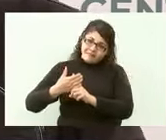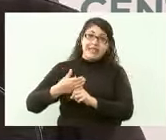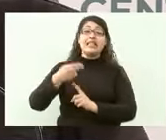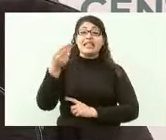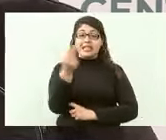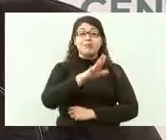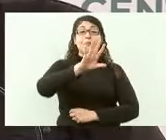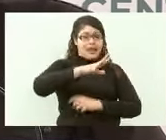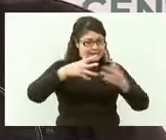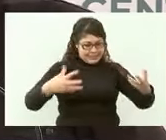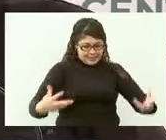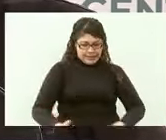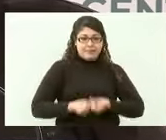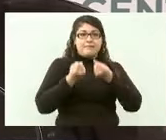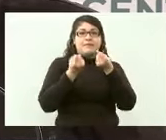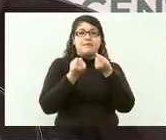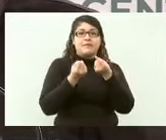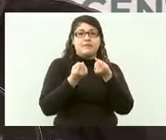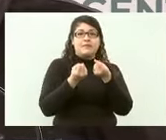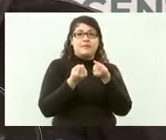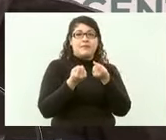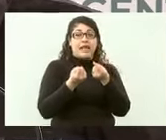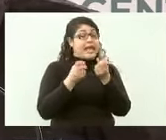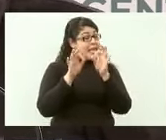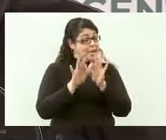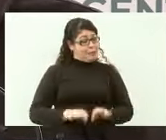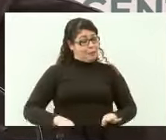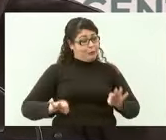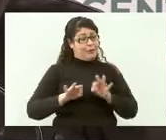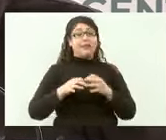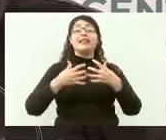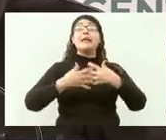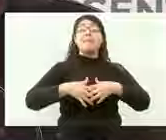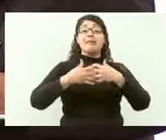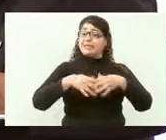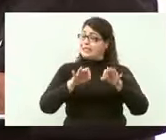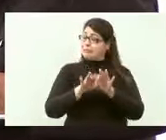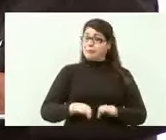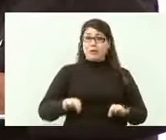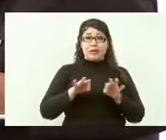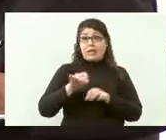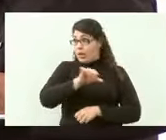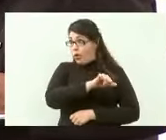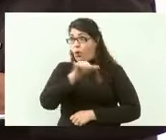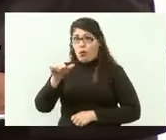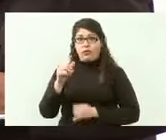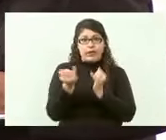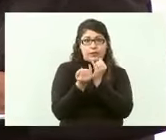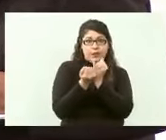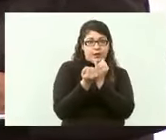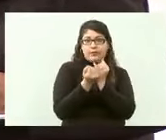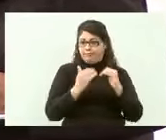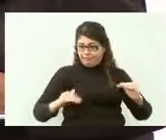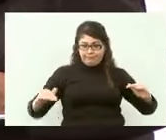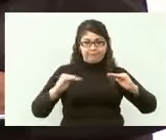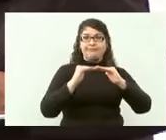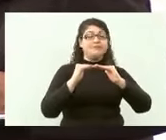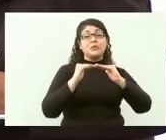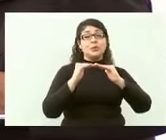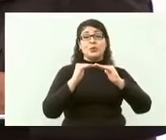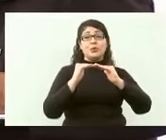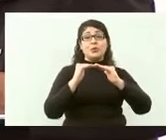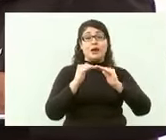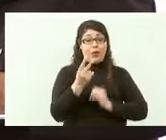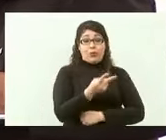Públicas Fundamentales y lo vamos a hacer lo estamos haciendo con el apoyo de los trabajadores